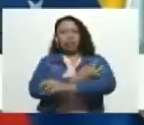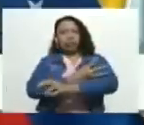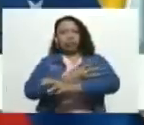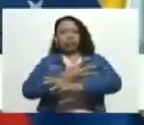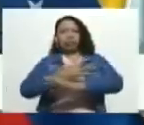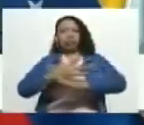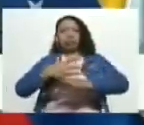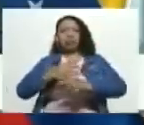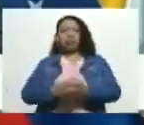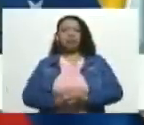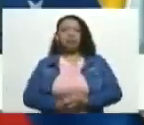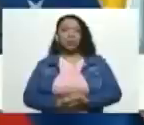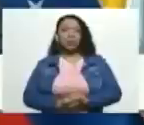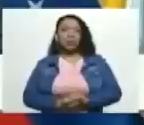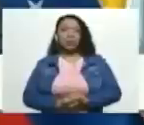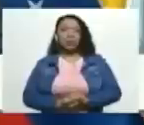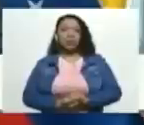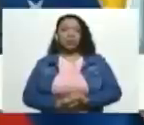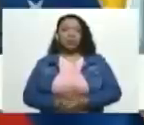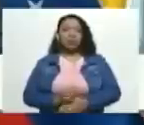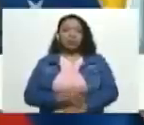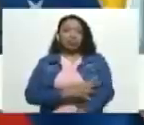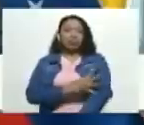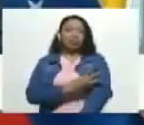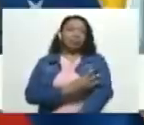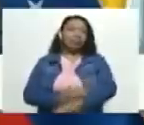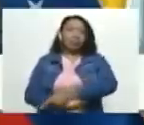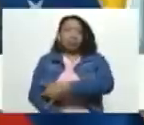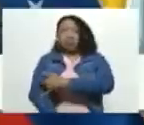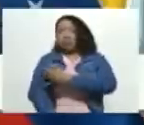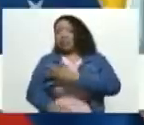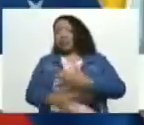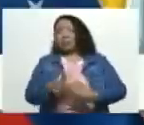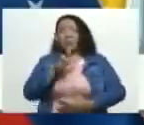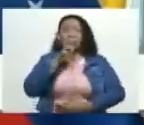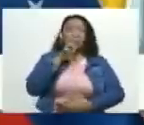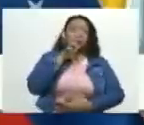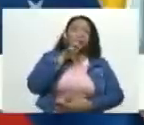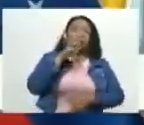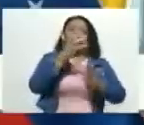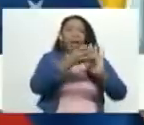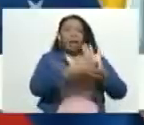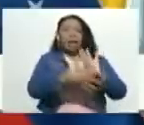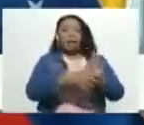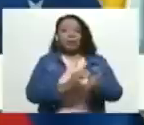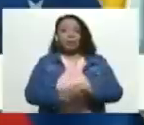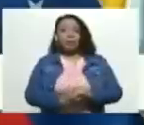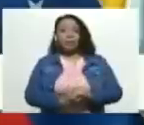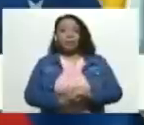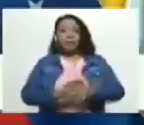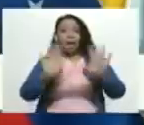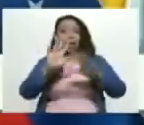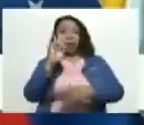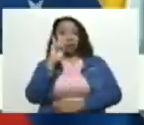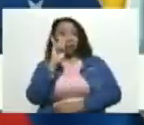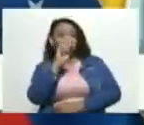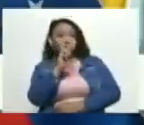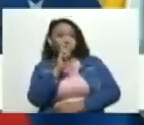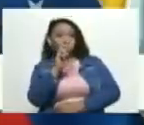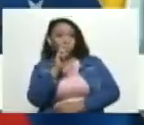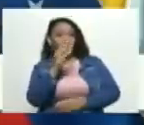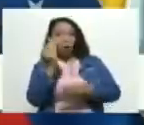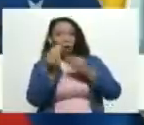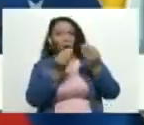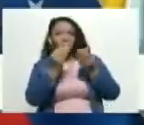repulsiva, por capítulos. Y ya estamos viendo el desenlace ya